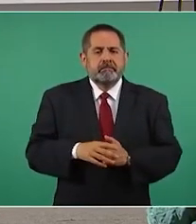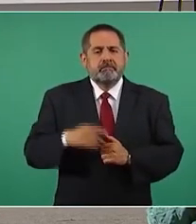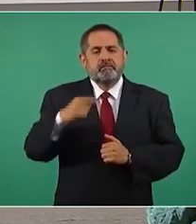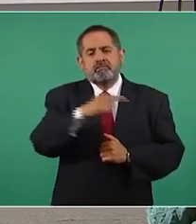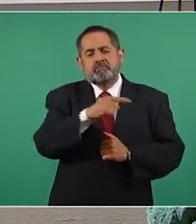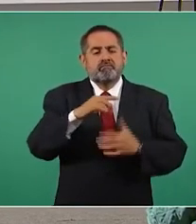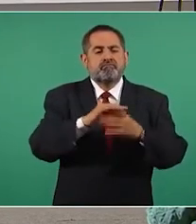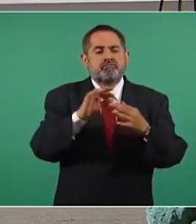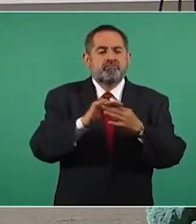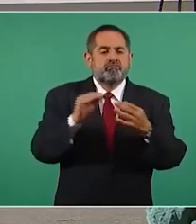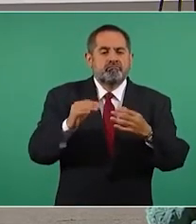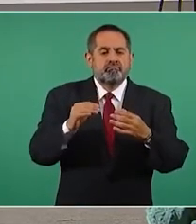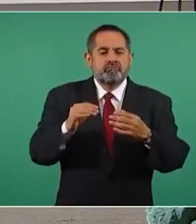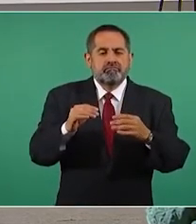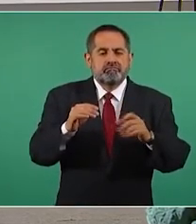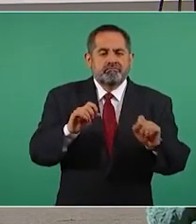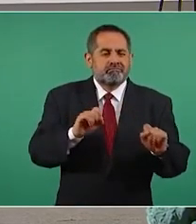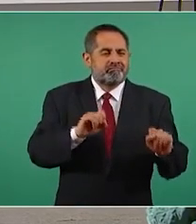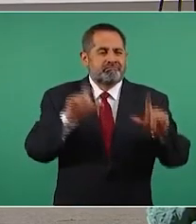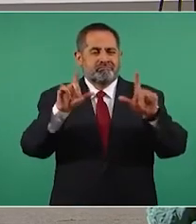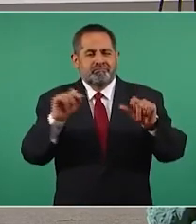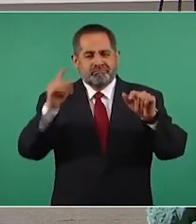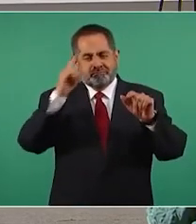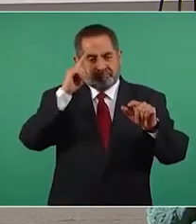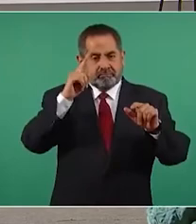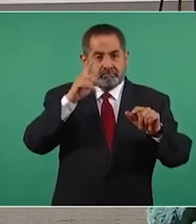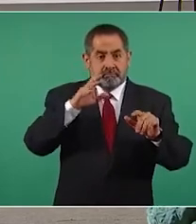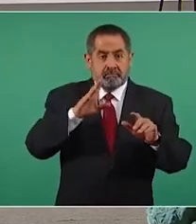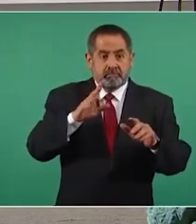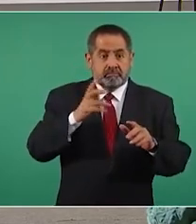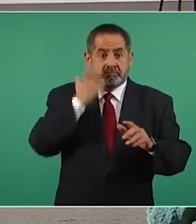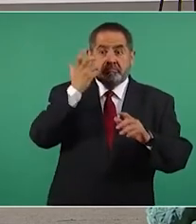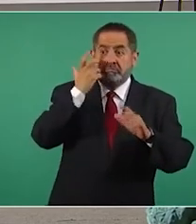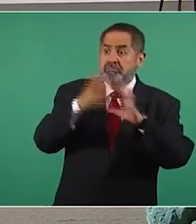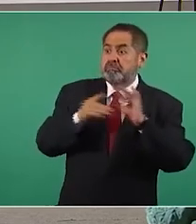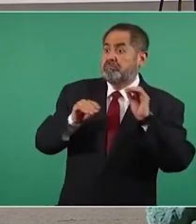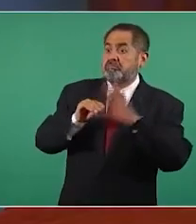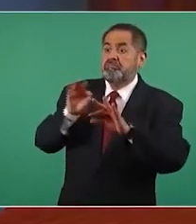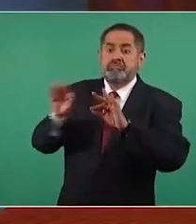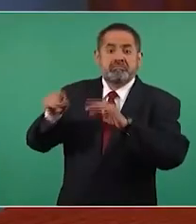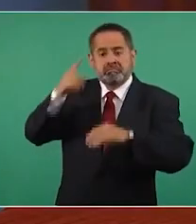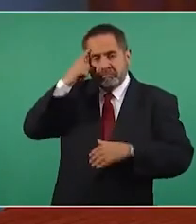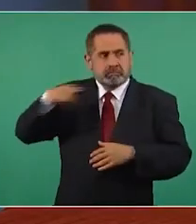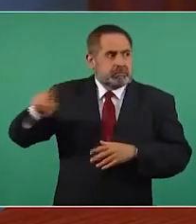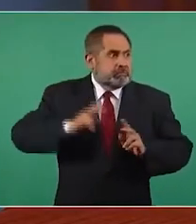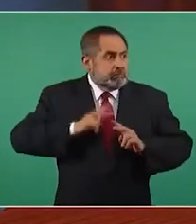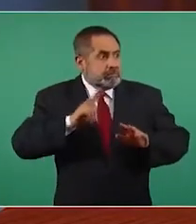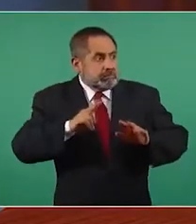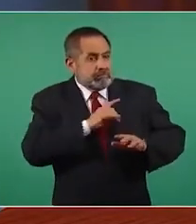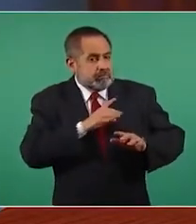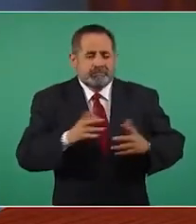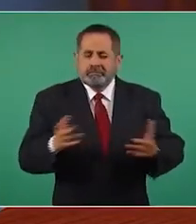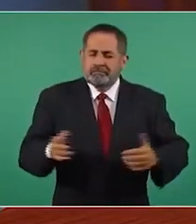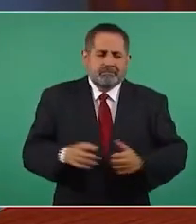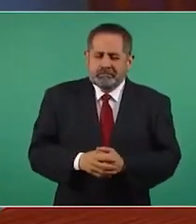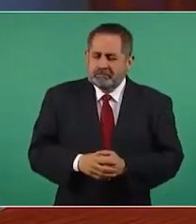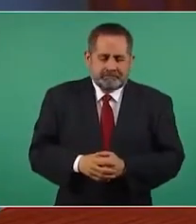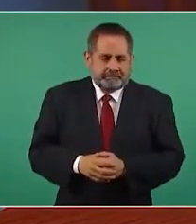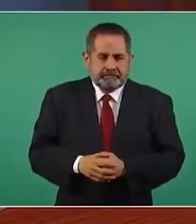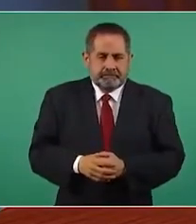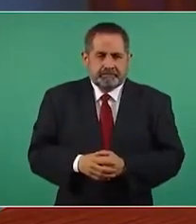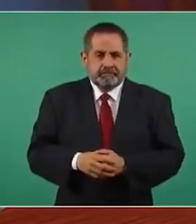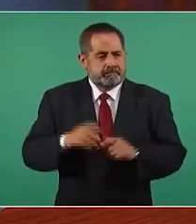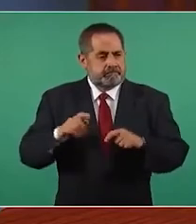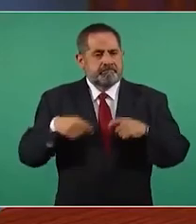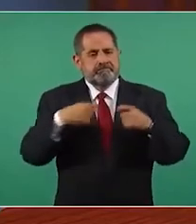utilizando las mayúsculas para generar pánico entre la población. Bueno, vamos a recordar, le